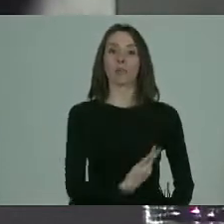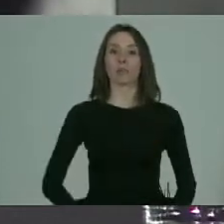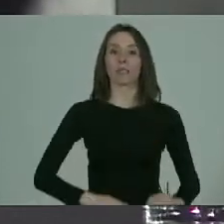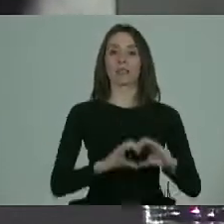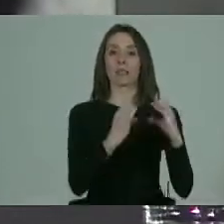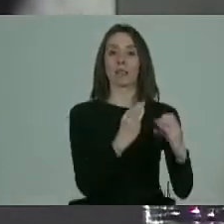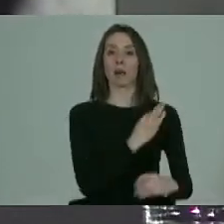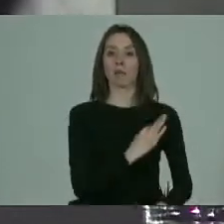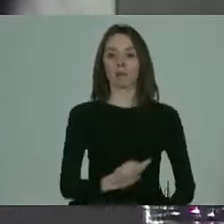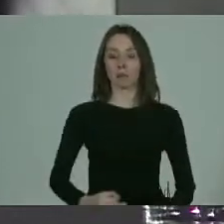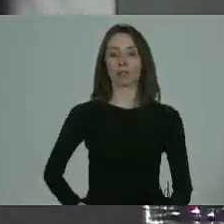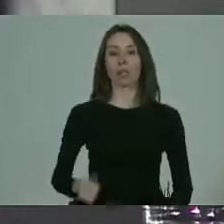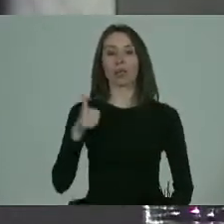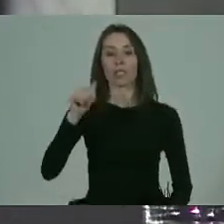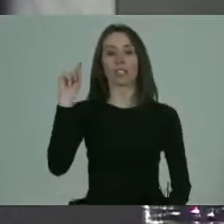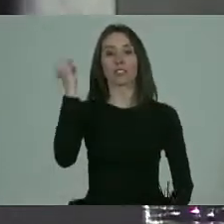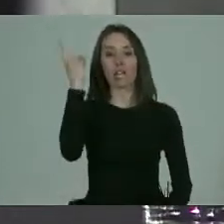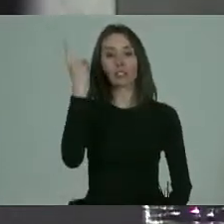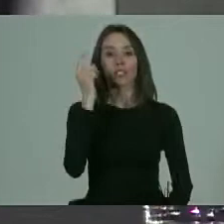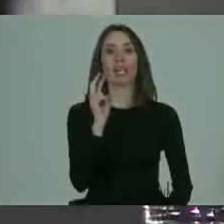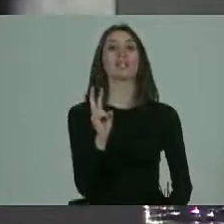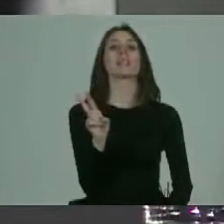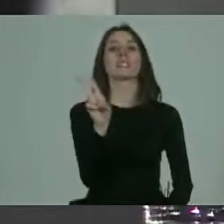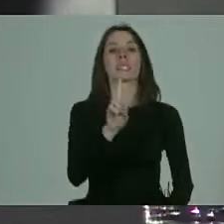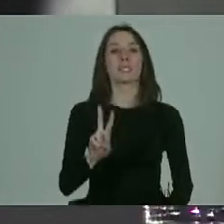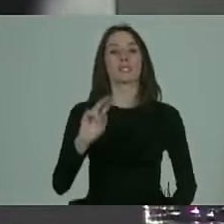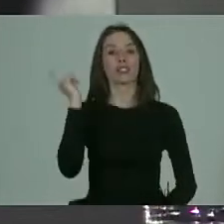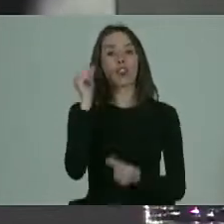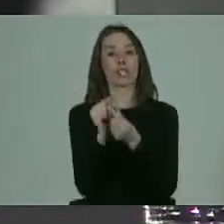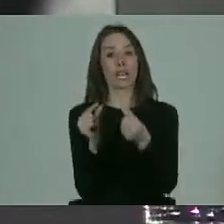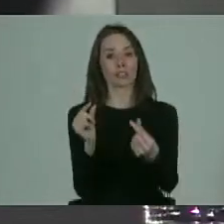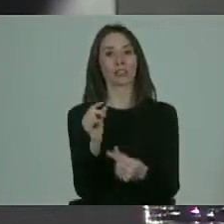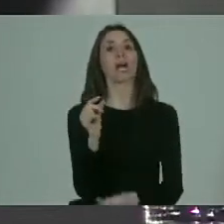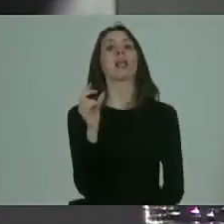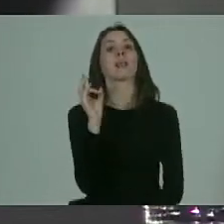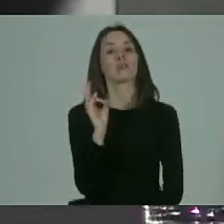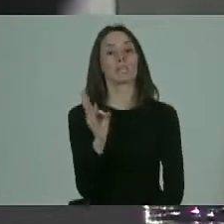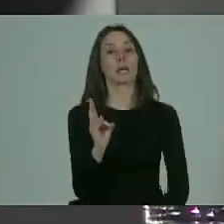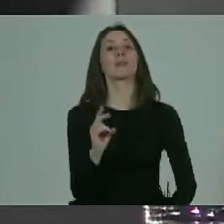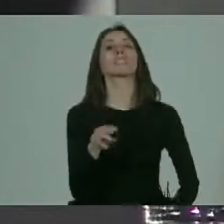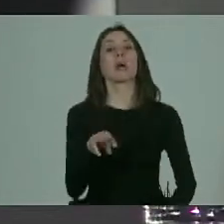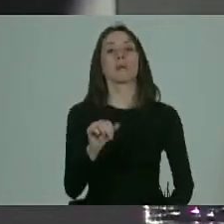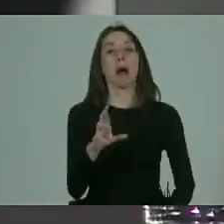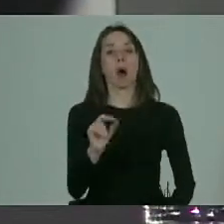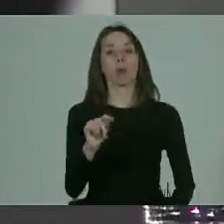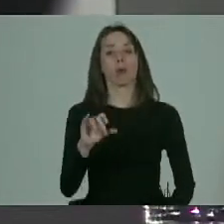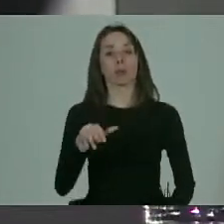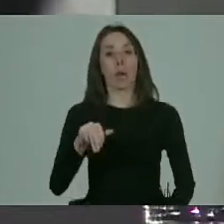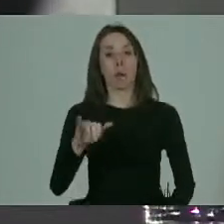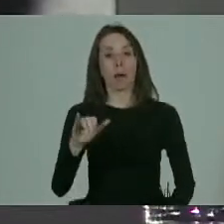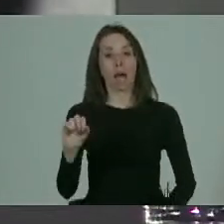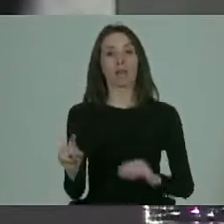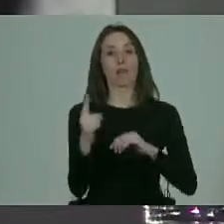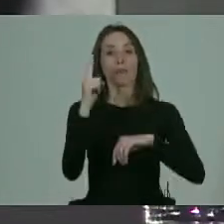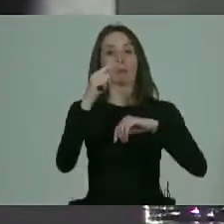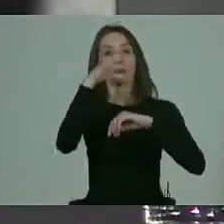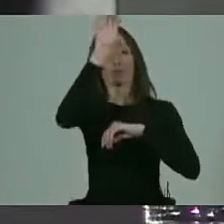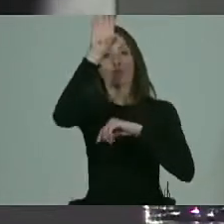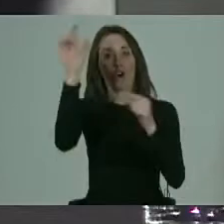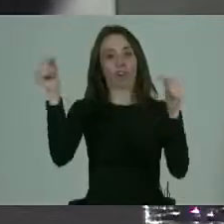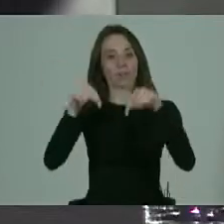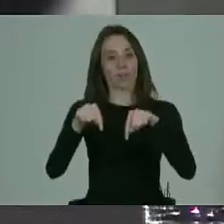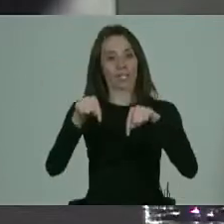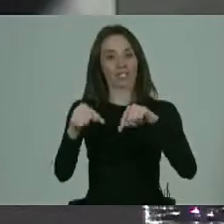de Diputados, al Director Nacional del Servicio Nacional de Discapacidad, Mauro Tamayo Rosas, que estuvo en la primera parte de esta jornada,